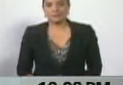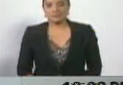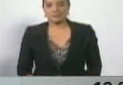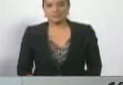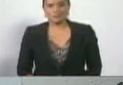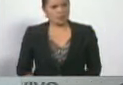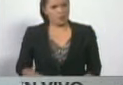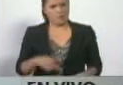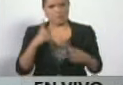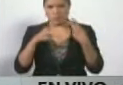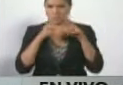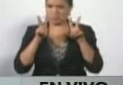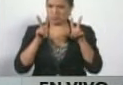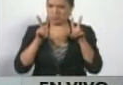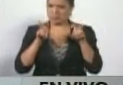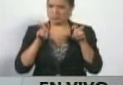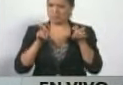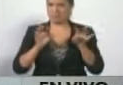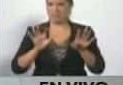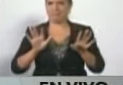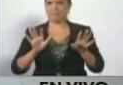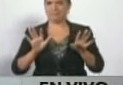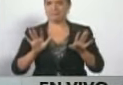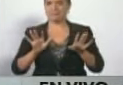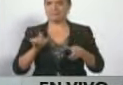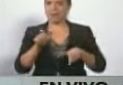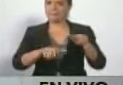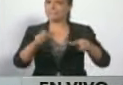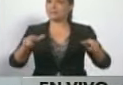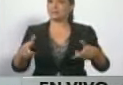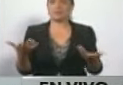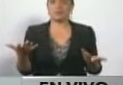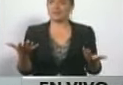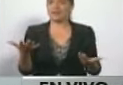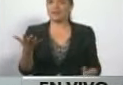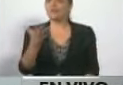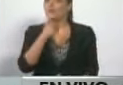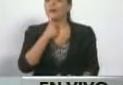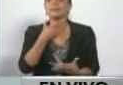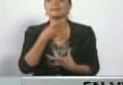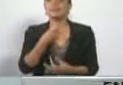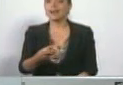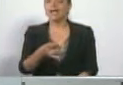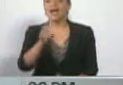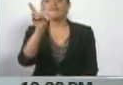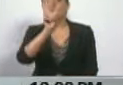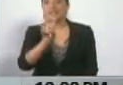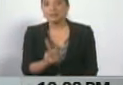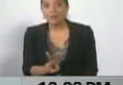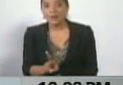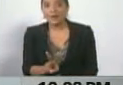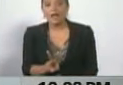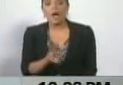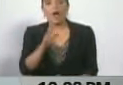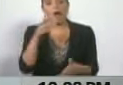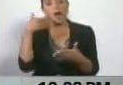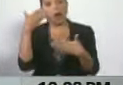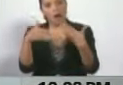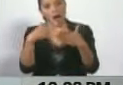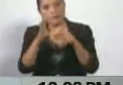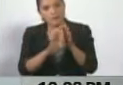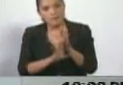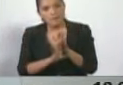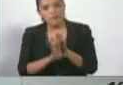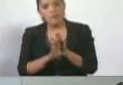extraños, ¿no? En gente que no tiene ningún interés en que Venezuela avance, en que